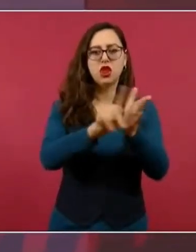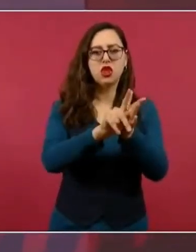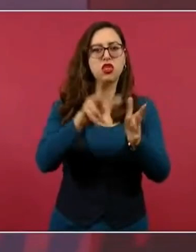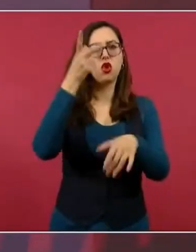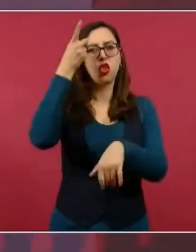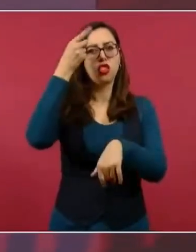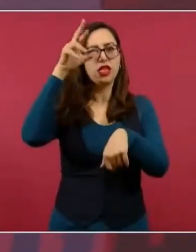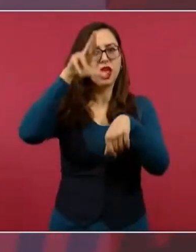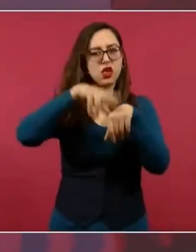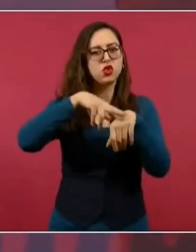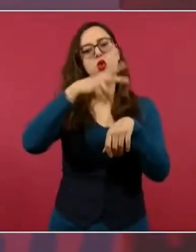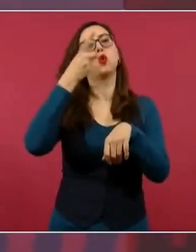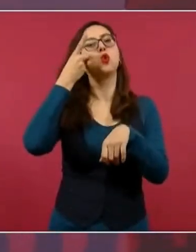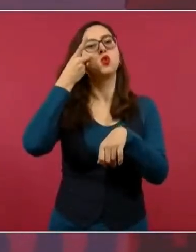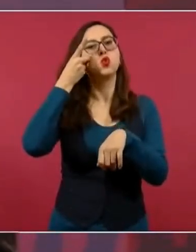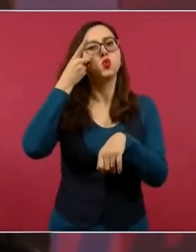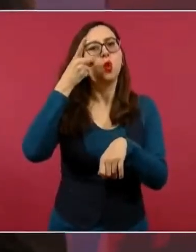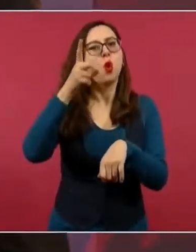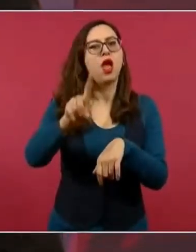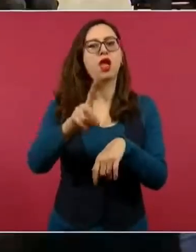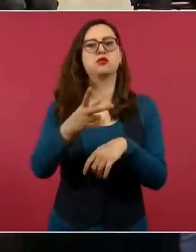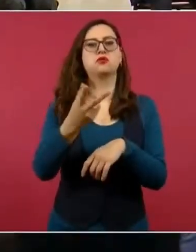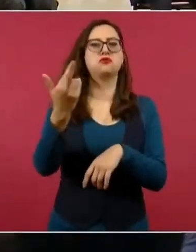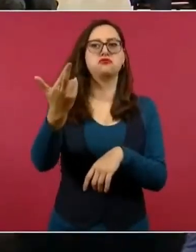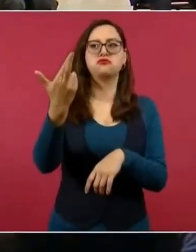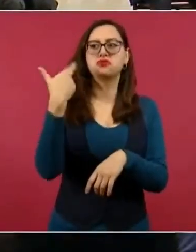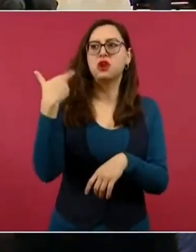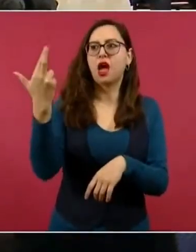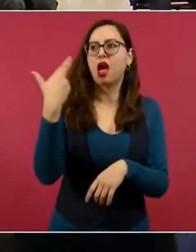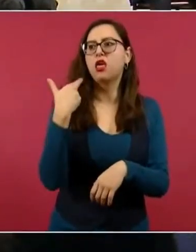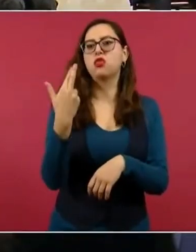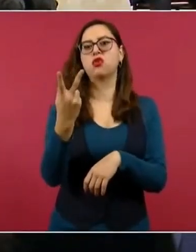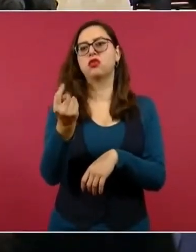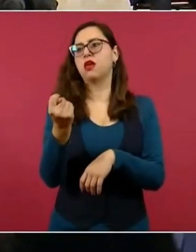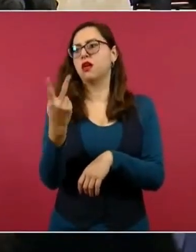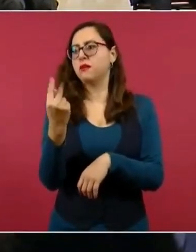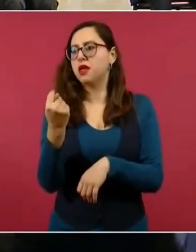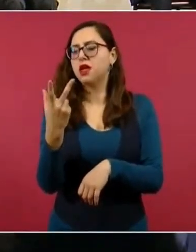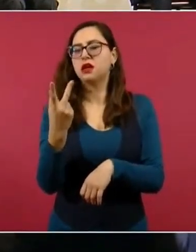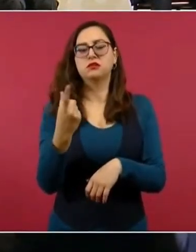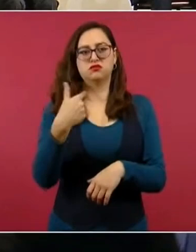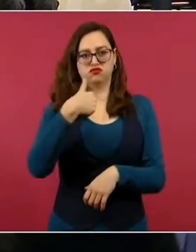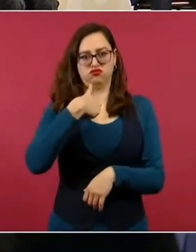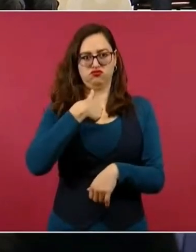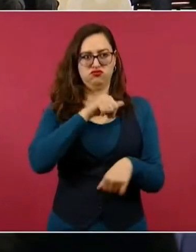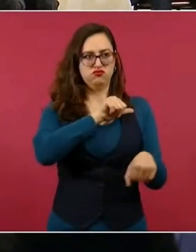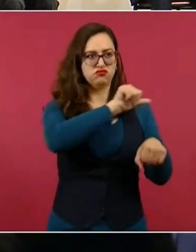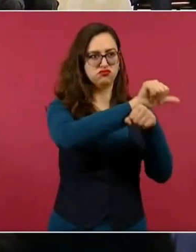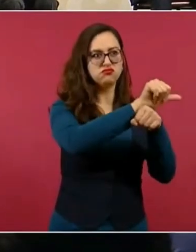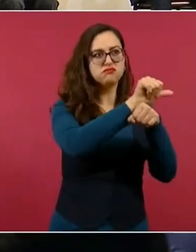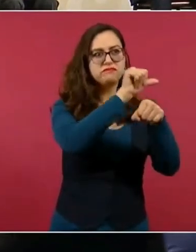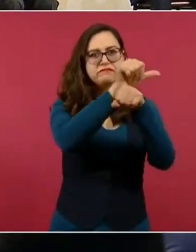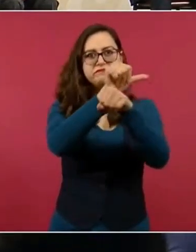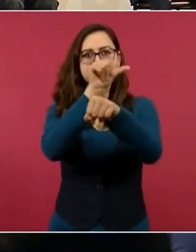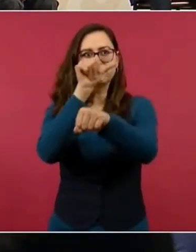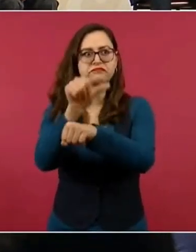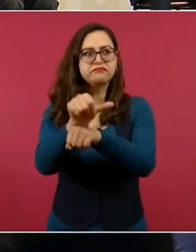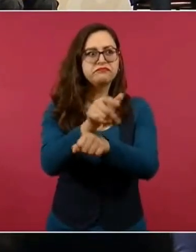estaciones de radio con ningún dueño de estaciones de televisión para decir